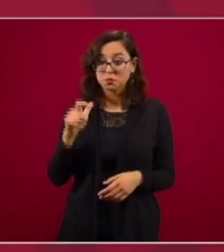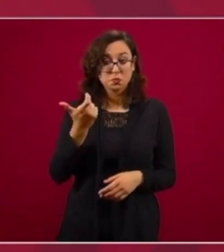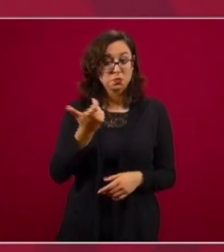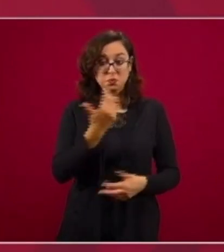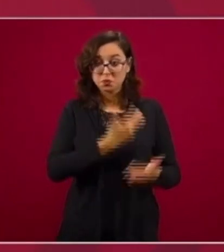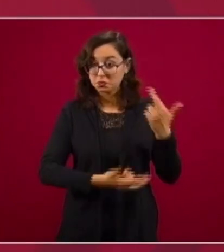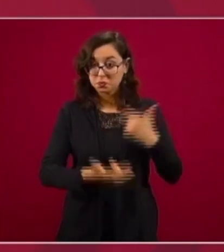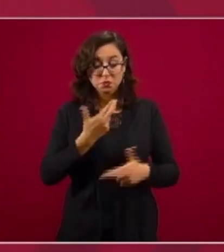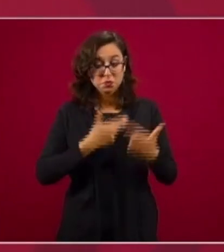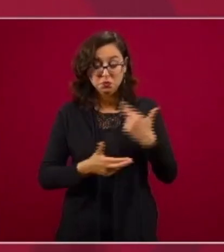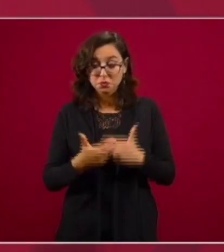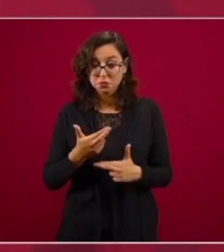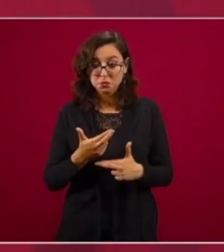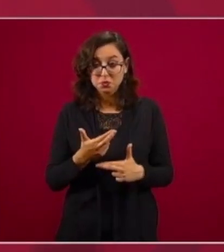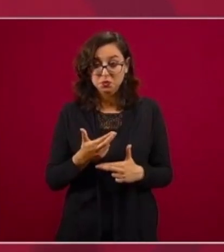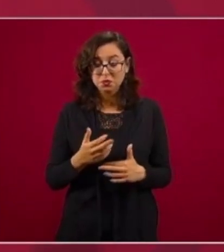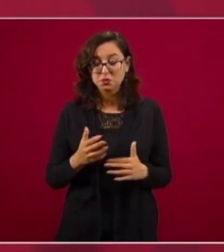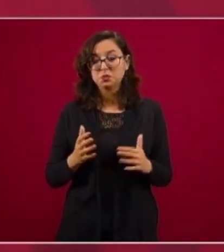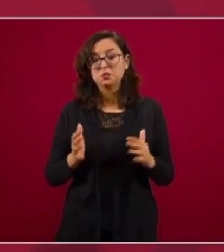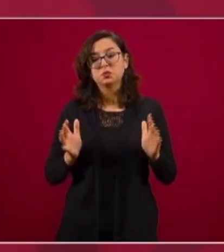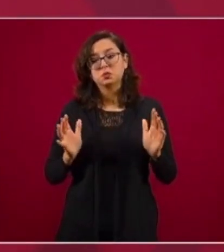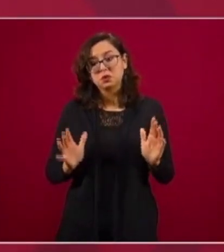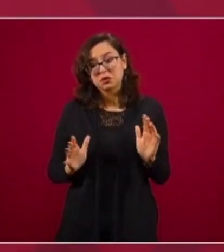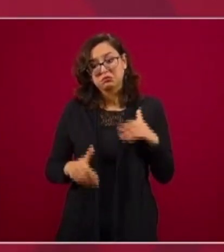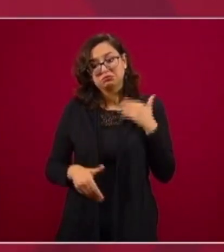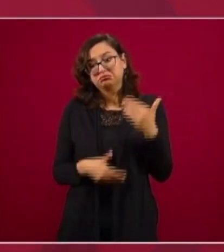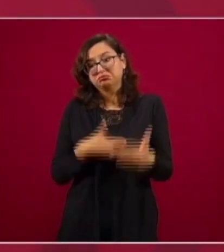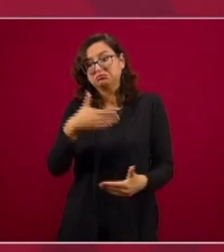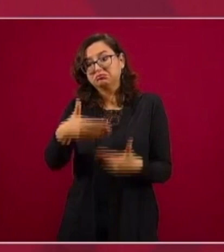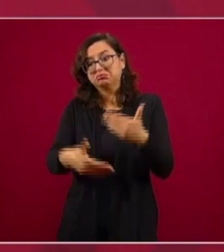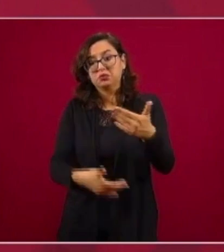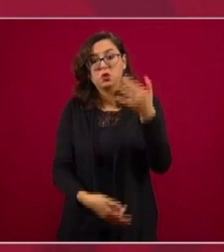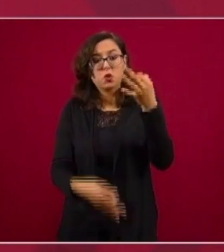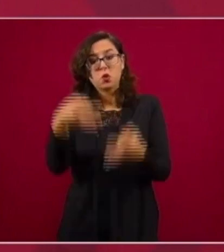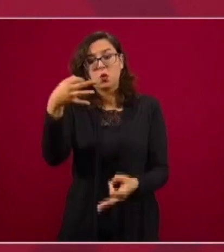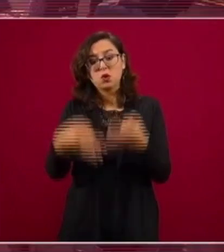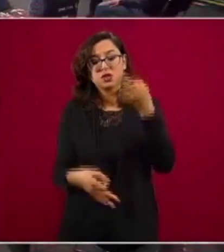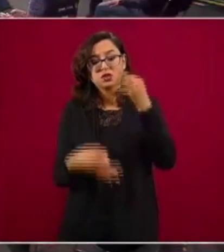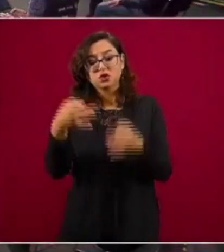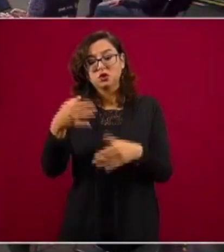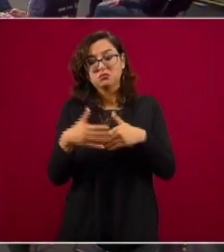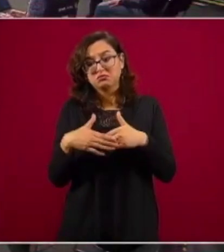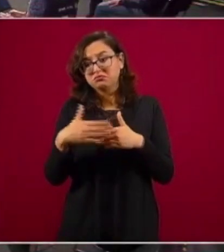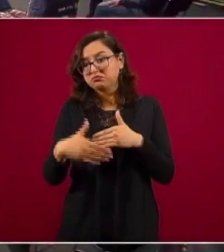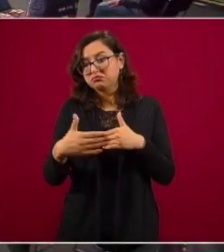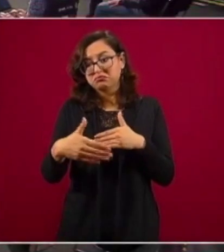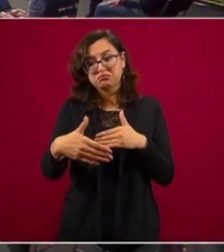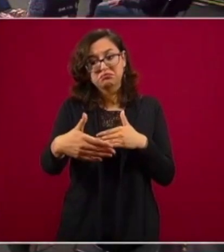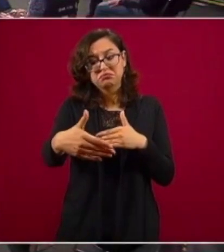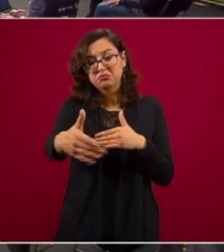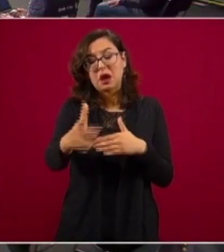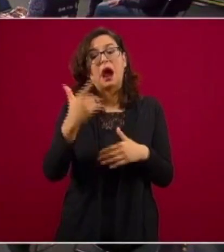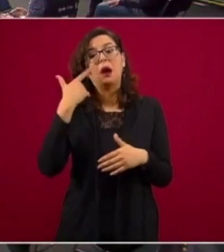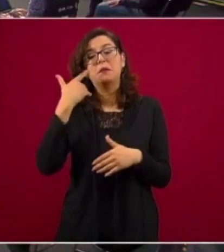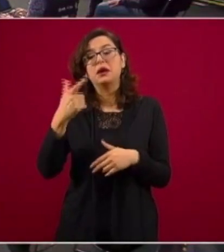pues el juicio sigue adelante como está